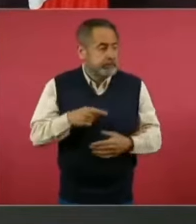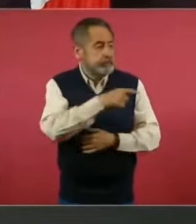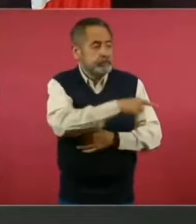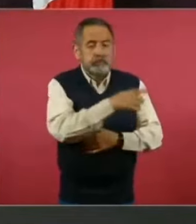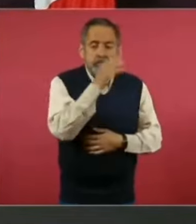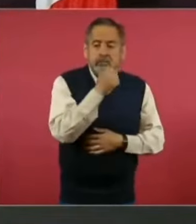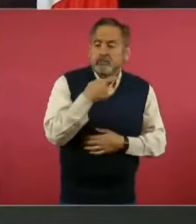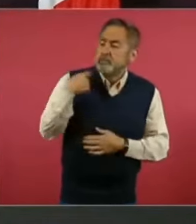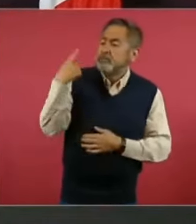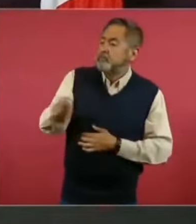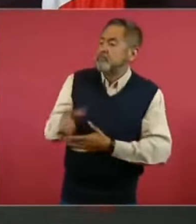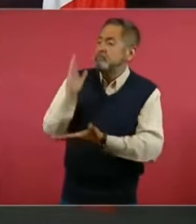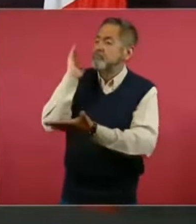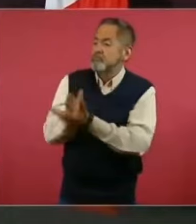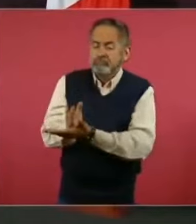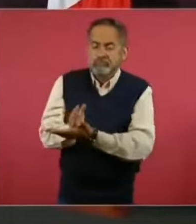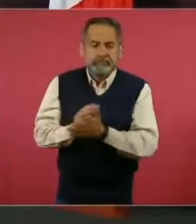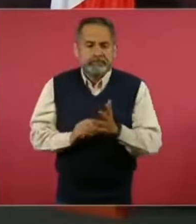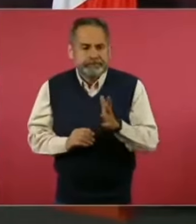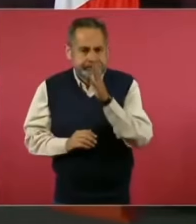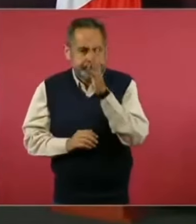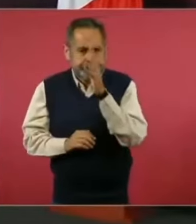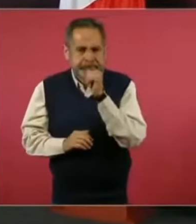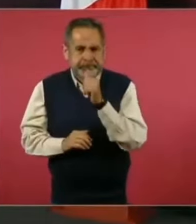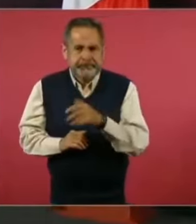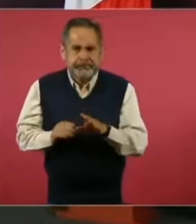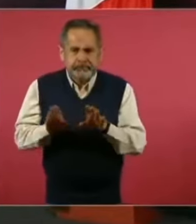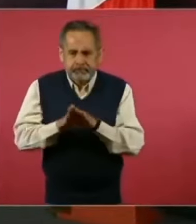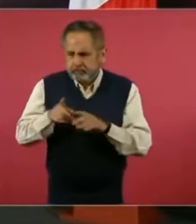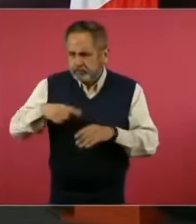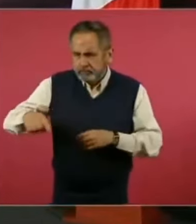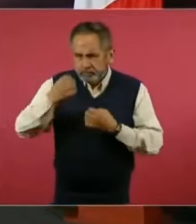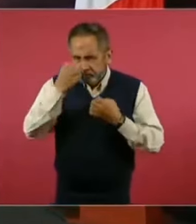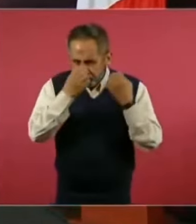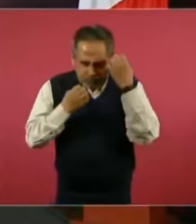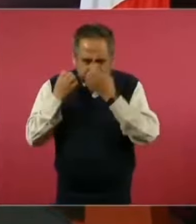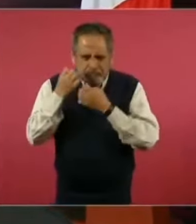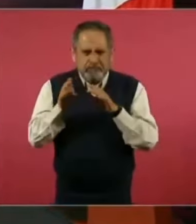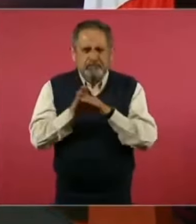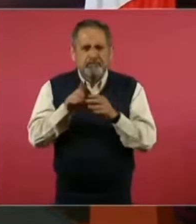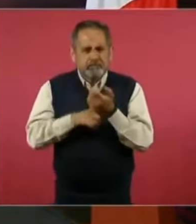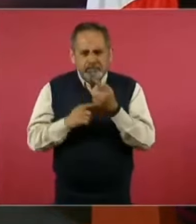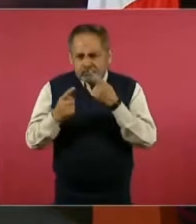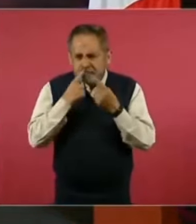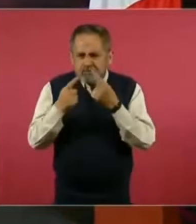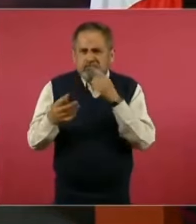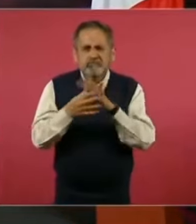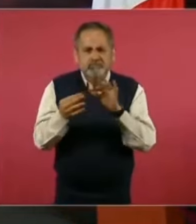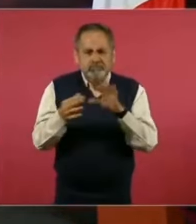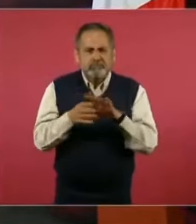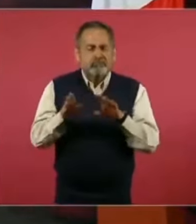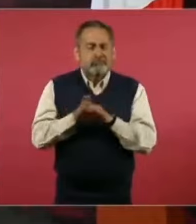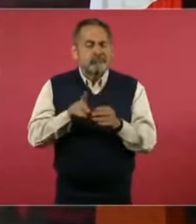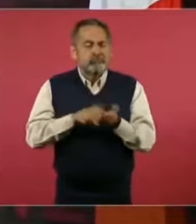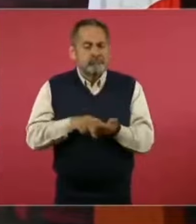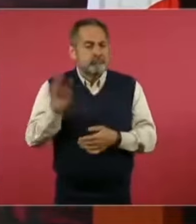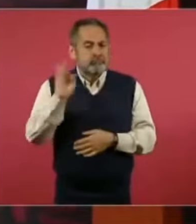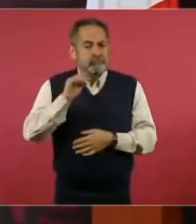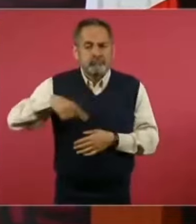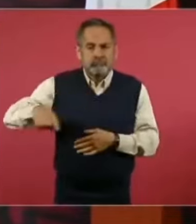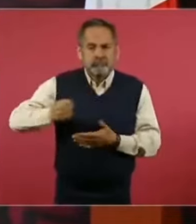el proceso de análisis, discusión y en su caso